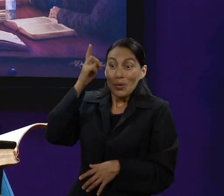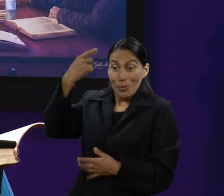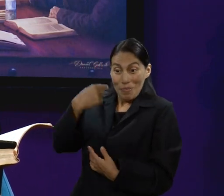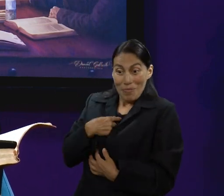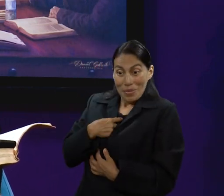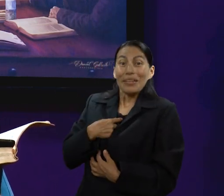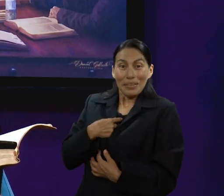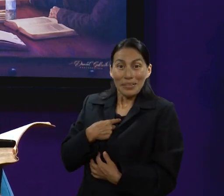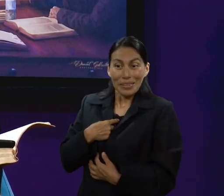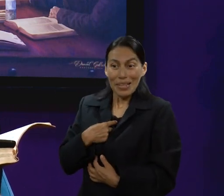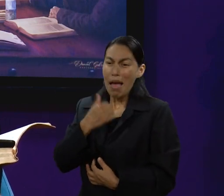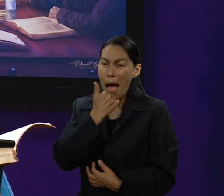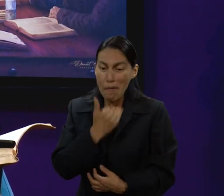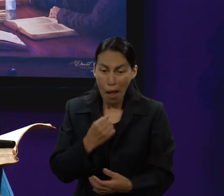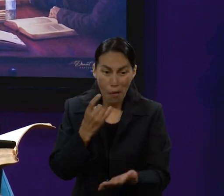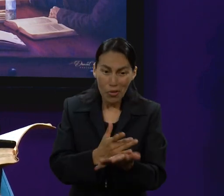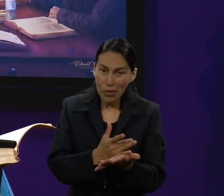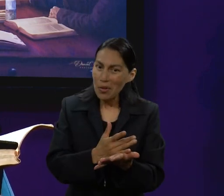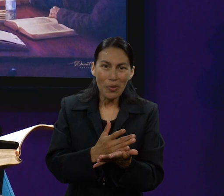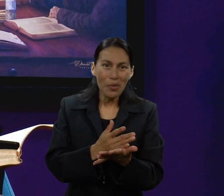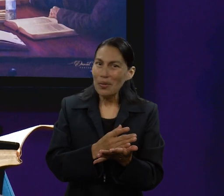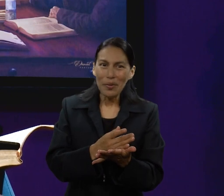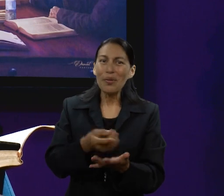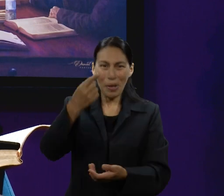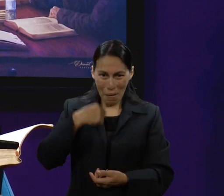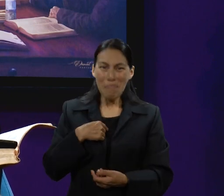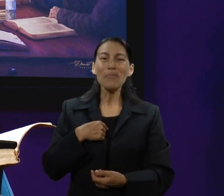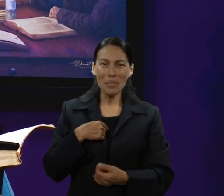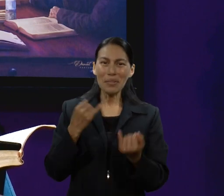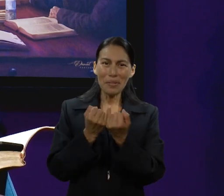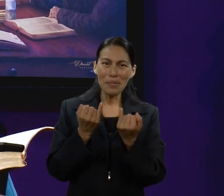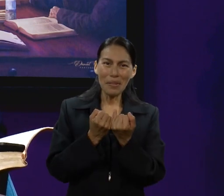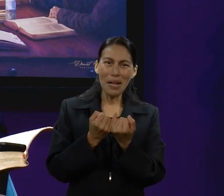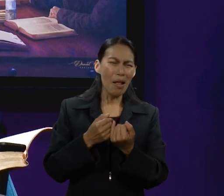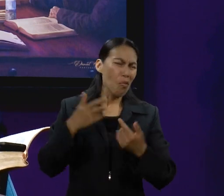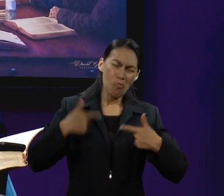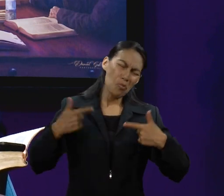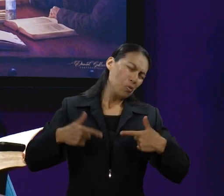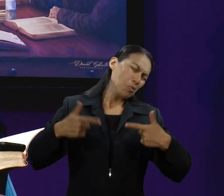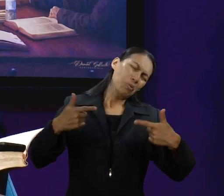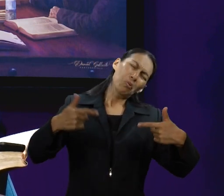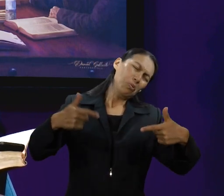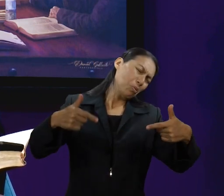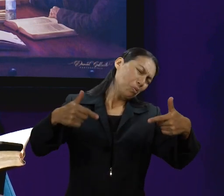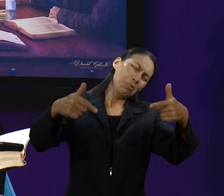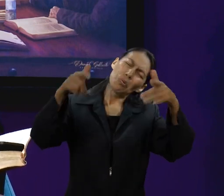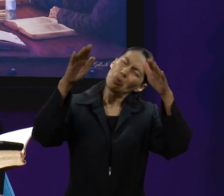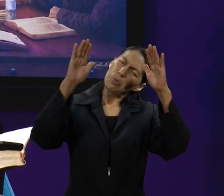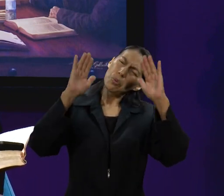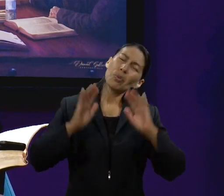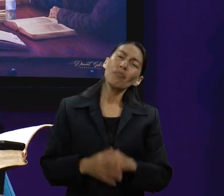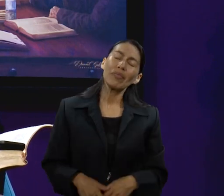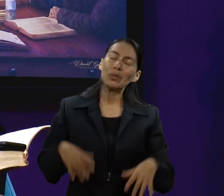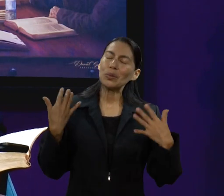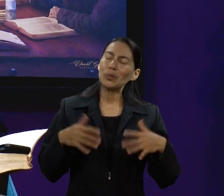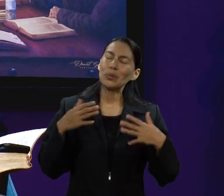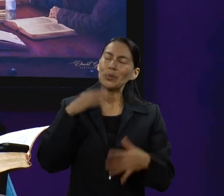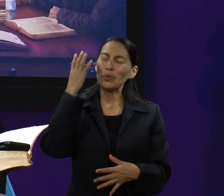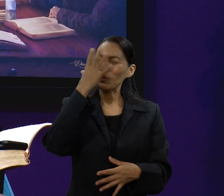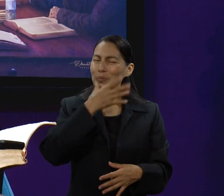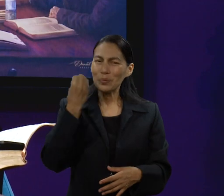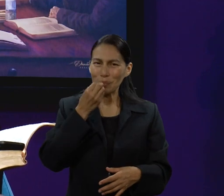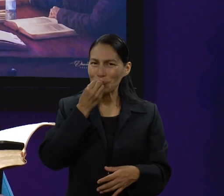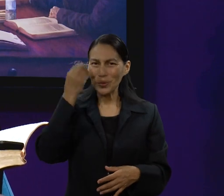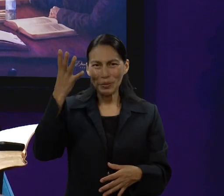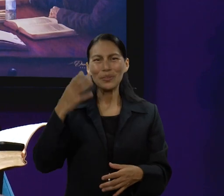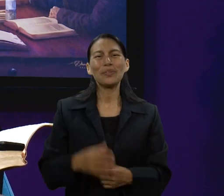porque ese pacto nos alcanza a nosotros. Así es. O ya no nada más se queda con Abraham ahí, sino que también nos alcanza a nosotros. A tu descendencia y la